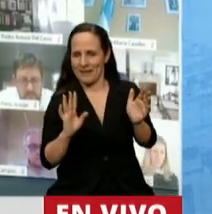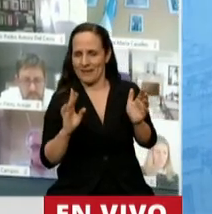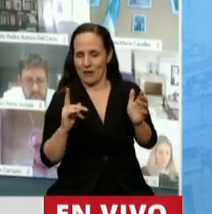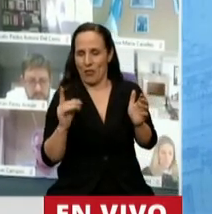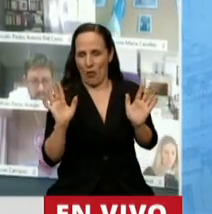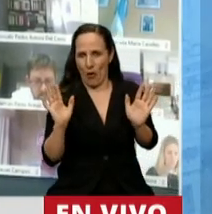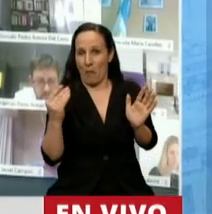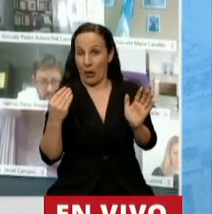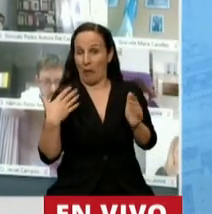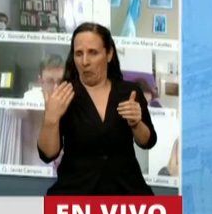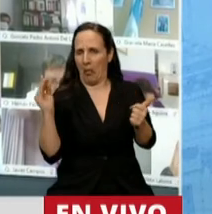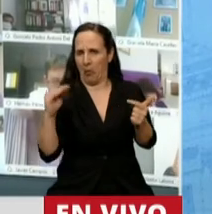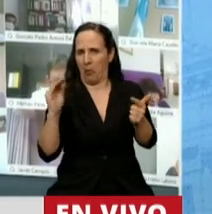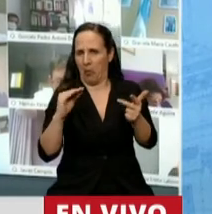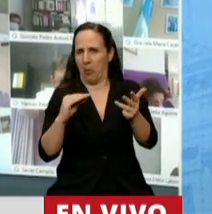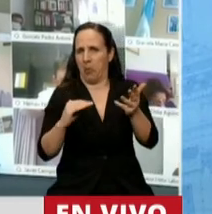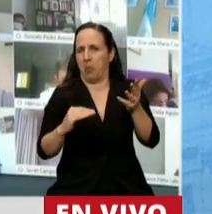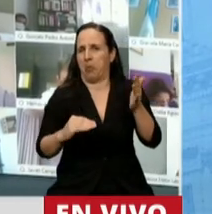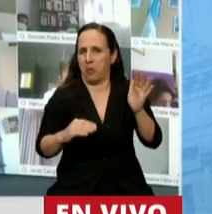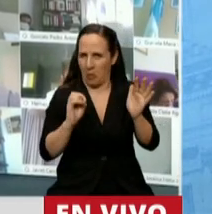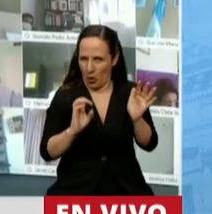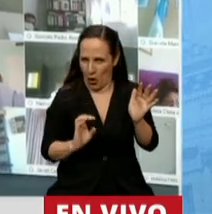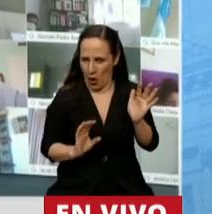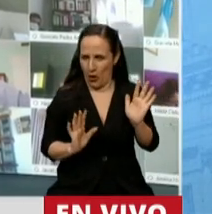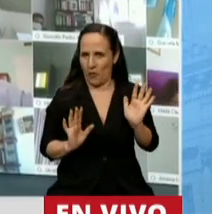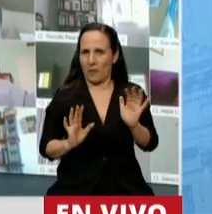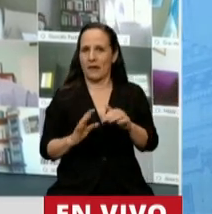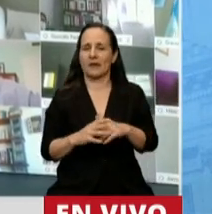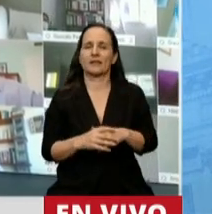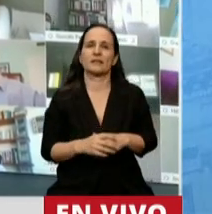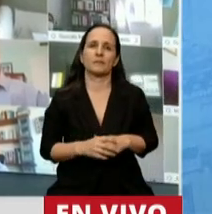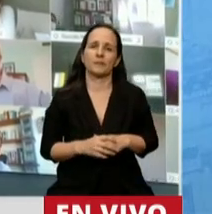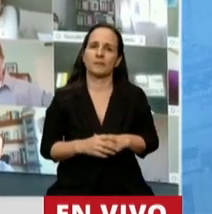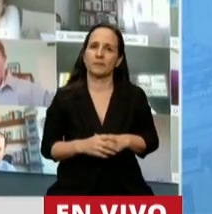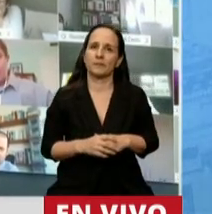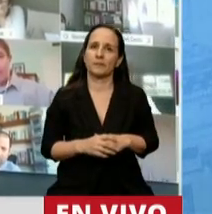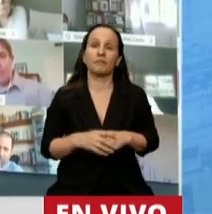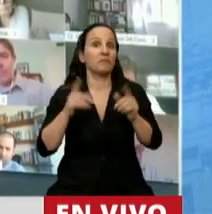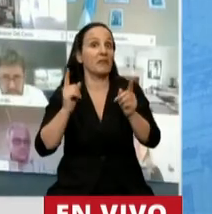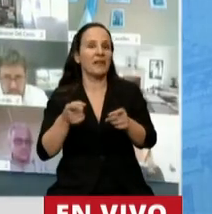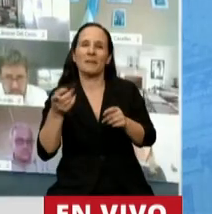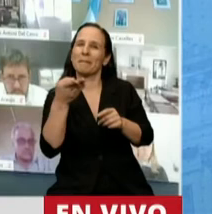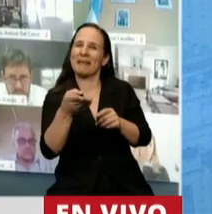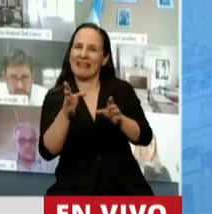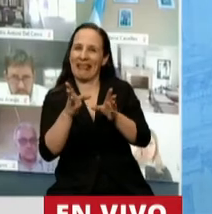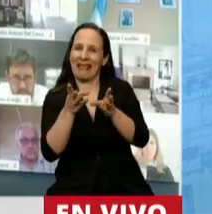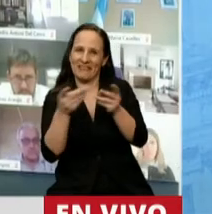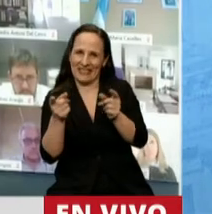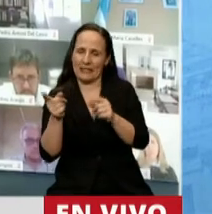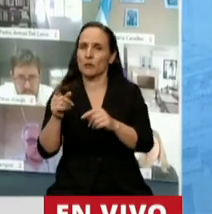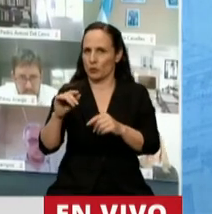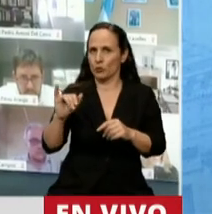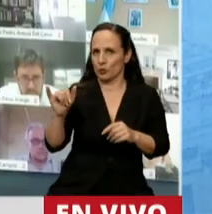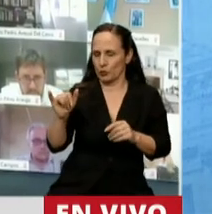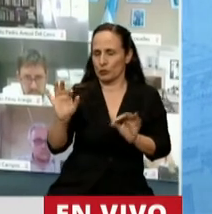muchos, muchos, muchos nombres. También debo decir... Vaya redondeando, diputada, ¿eh?